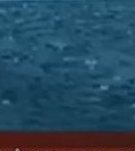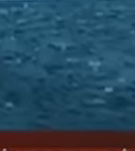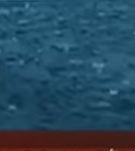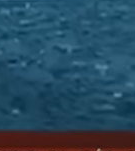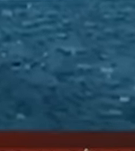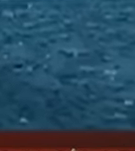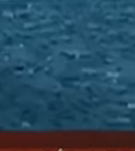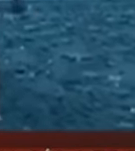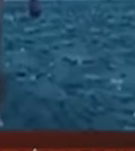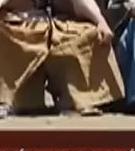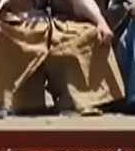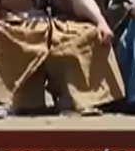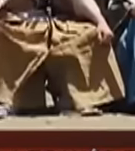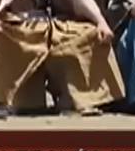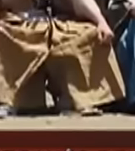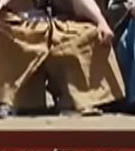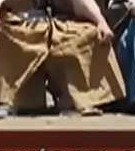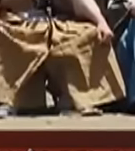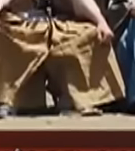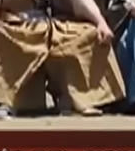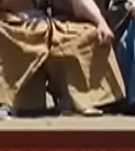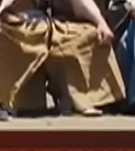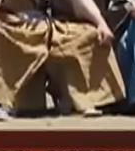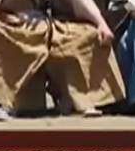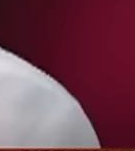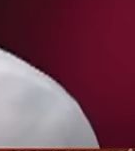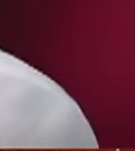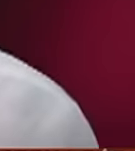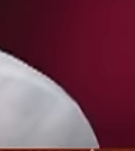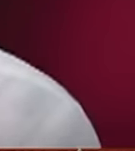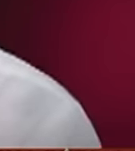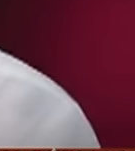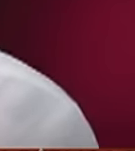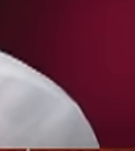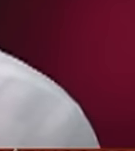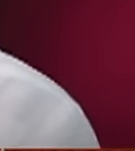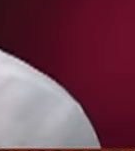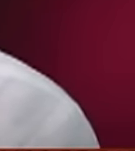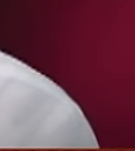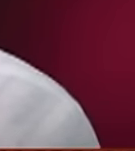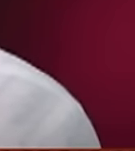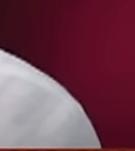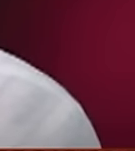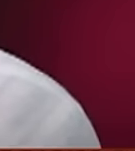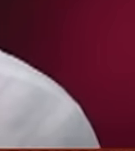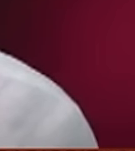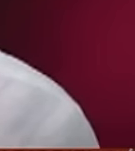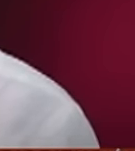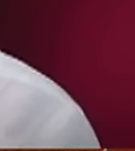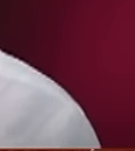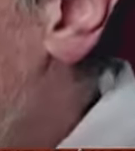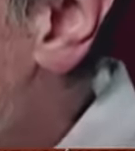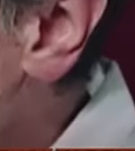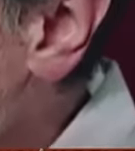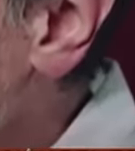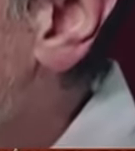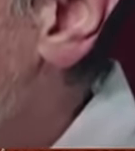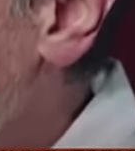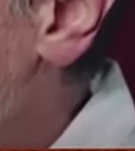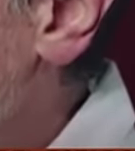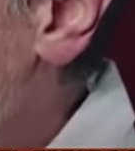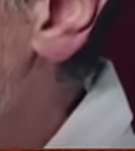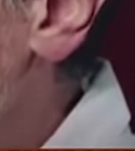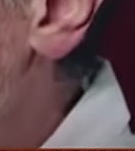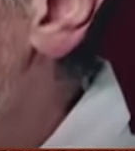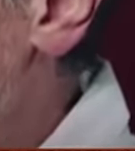Esta es la segunda nominación al Oscar del fotógrafo mexicano luego de que en 2006 lo consiguió por secreto en la montaña Prieto quien es